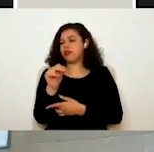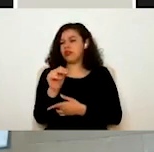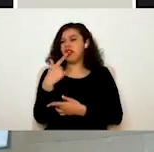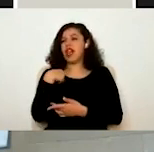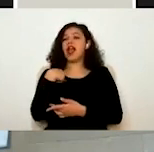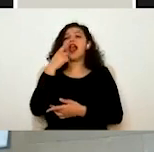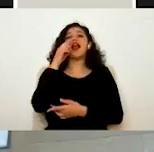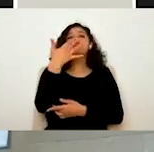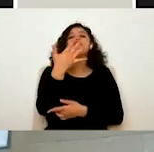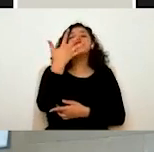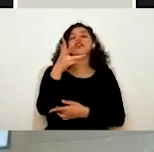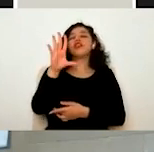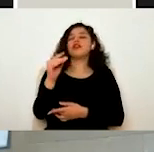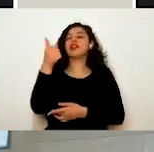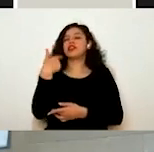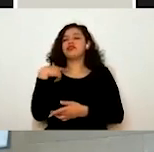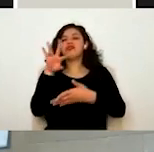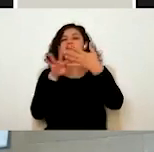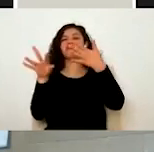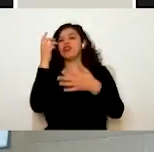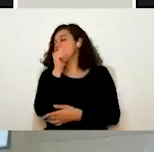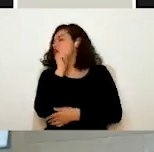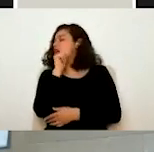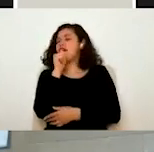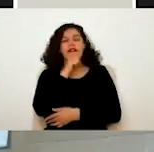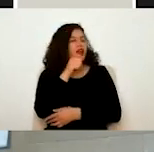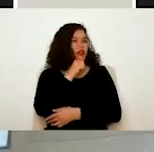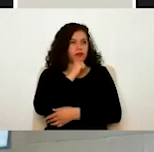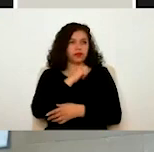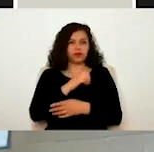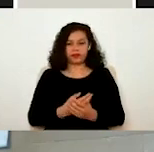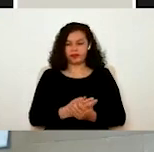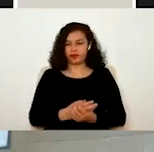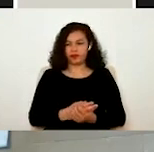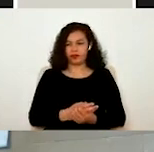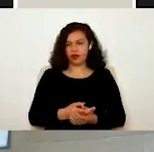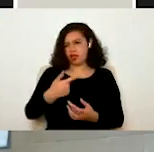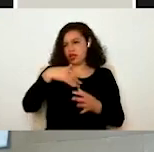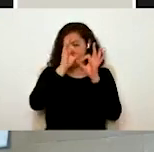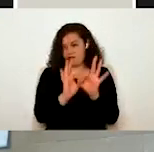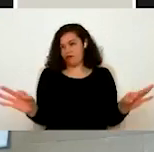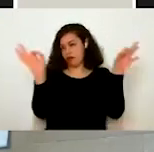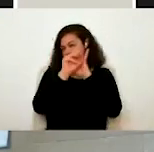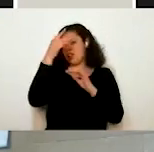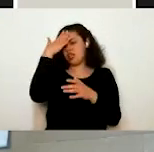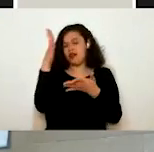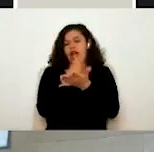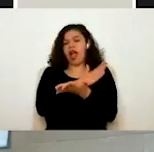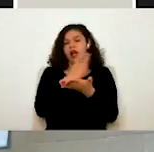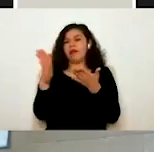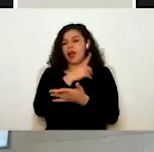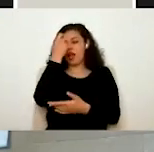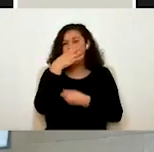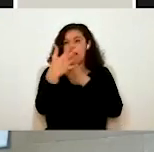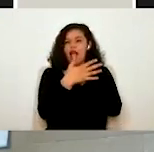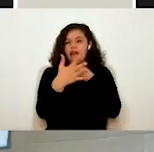5596 no la he leído, ¿no? Entonces también es importante que, bueno, sepan que ustedes pueden separar aquí las notificaciones de